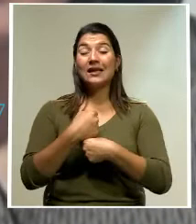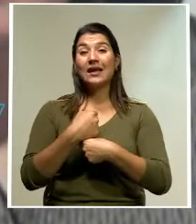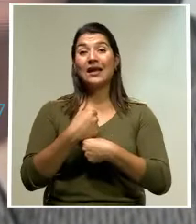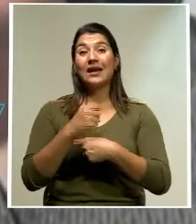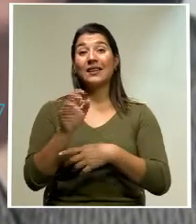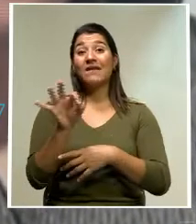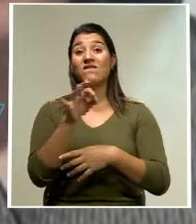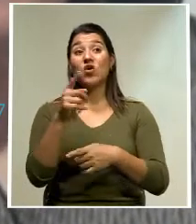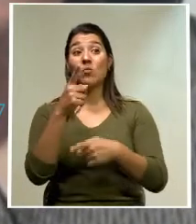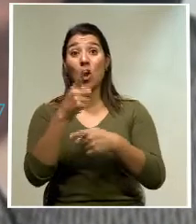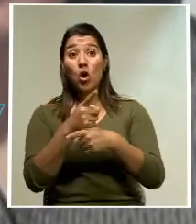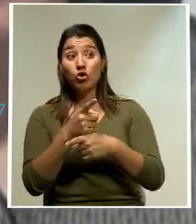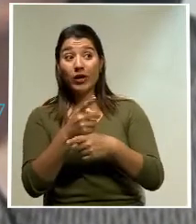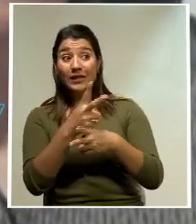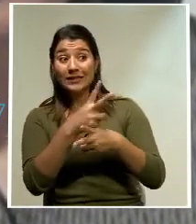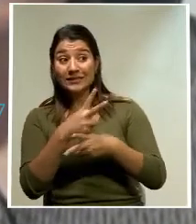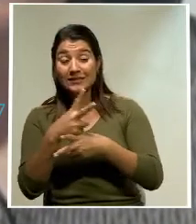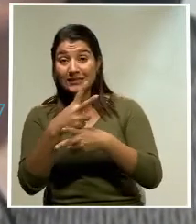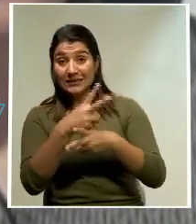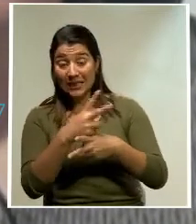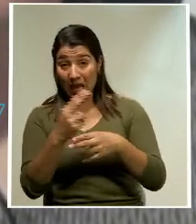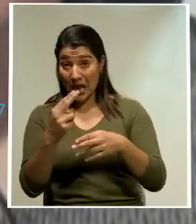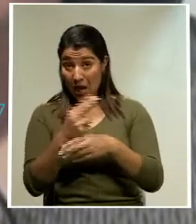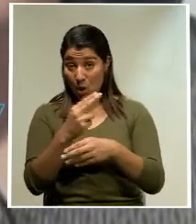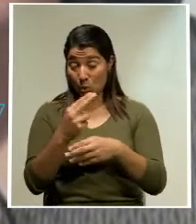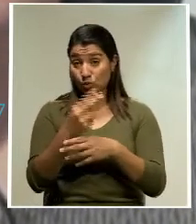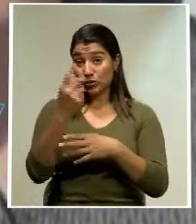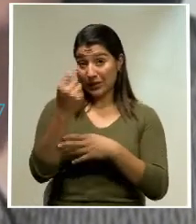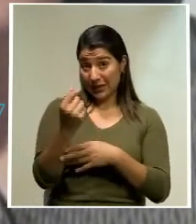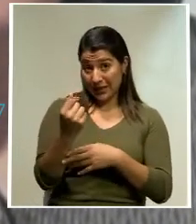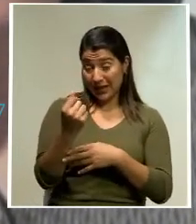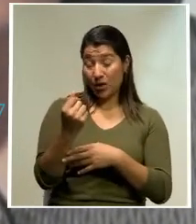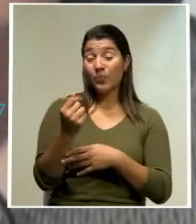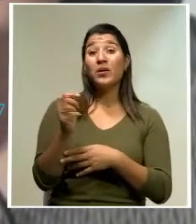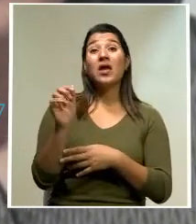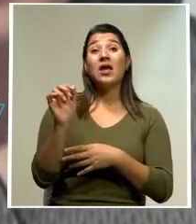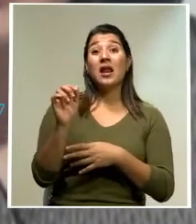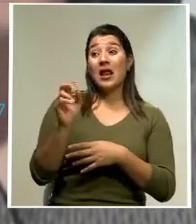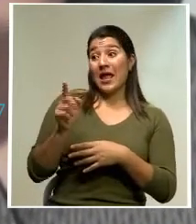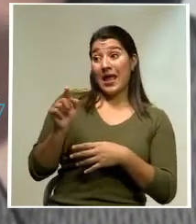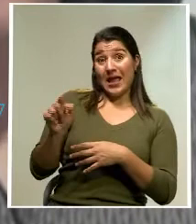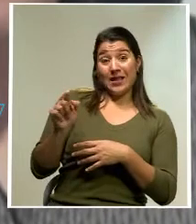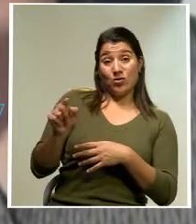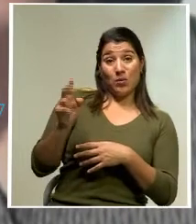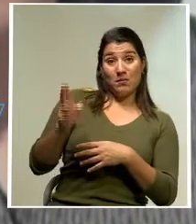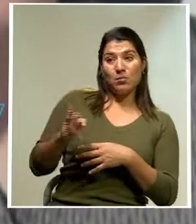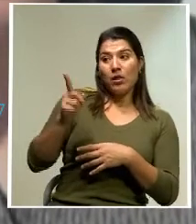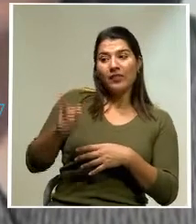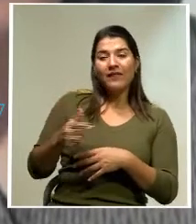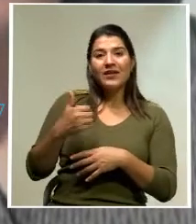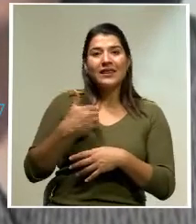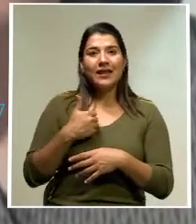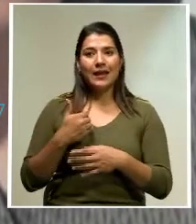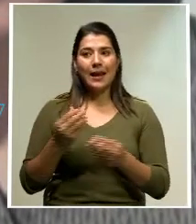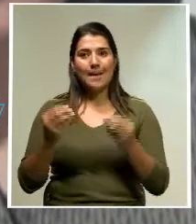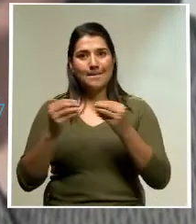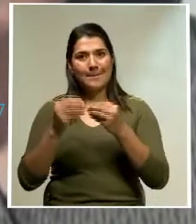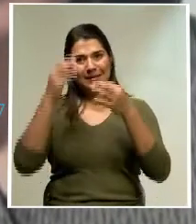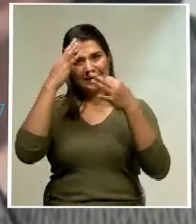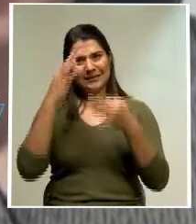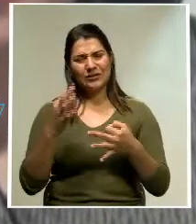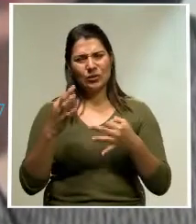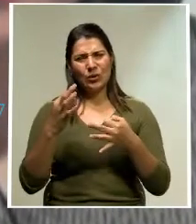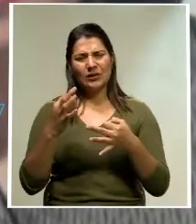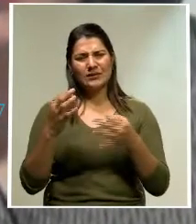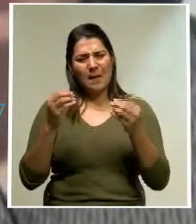seguimiento de la ejecución de estos proyectos, como la misma administración, deben tomar acciones para efectos de que